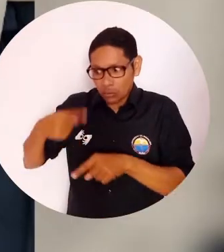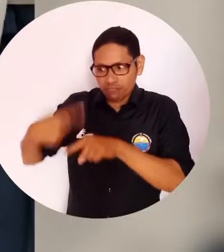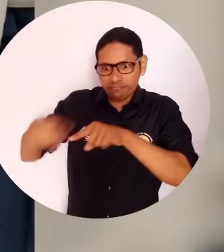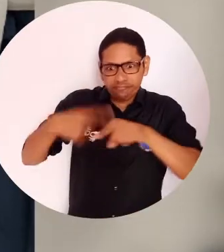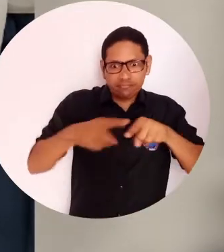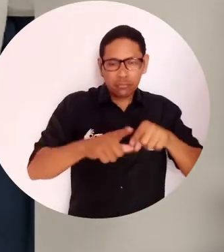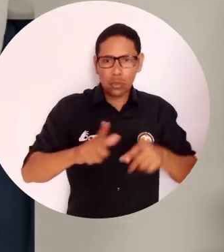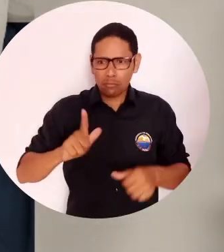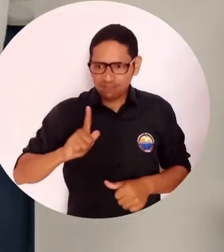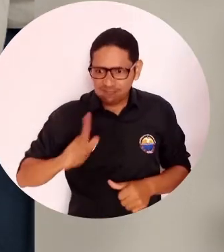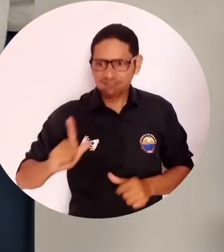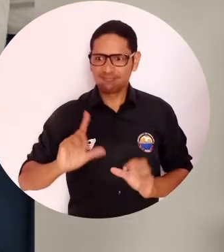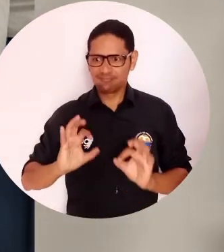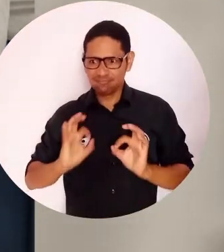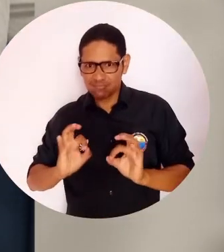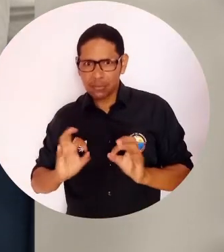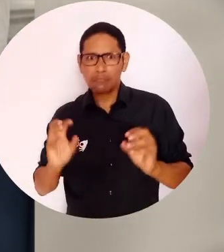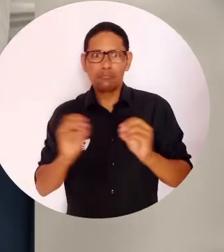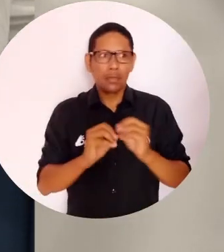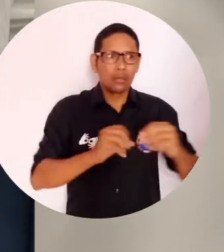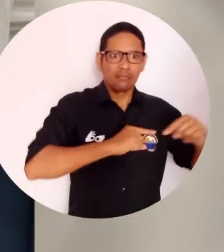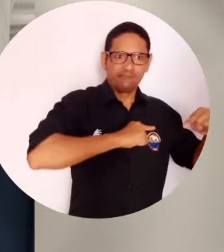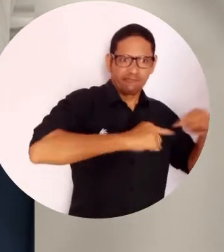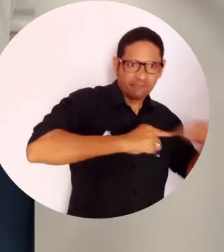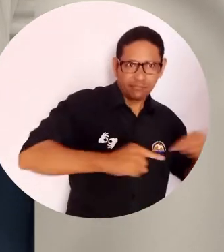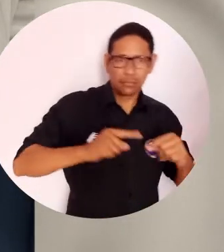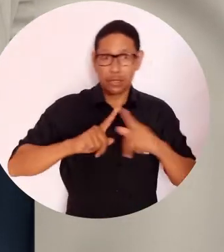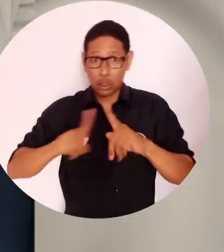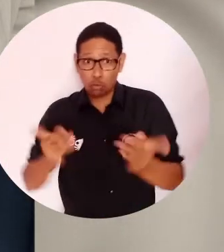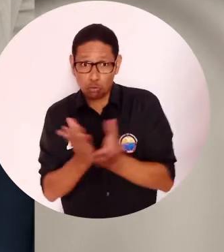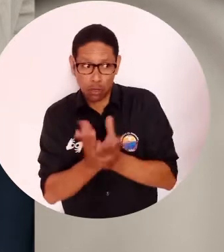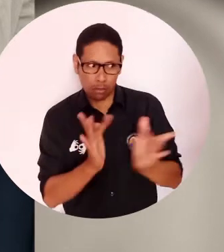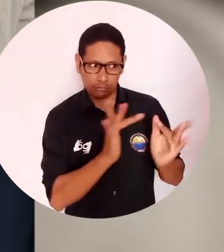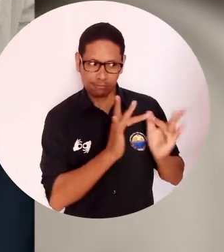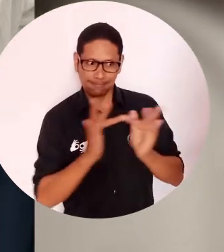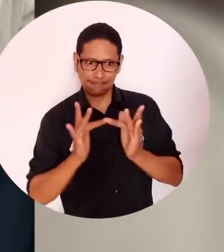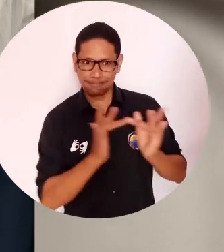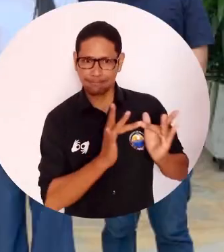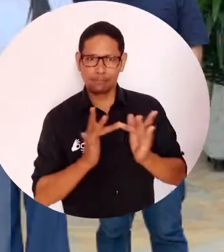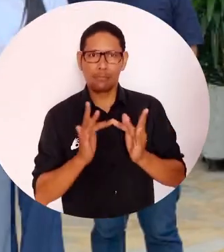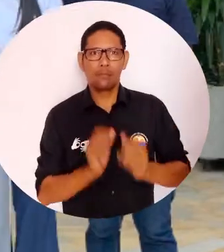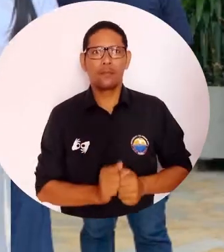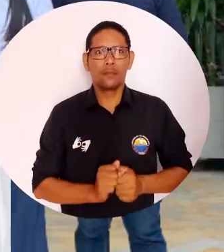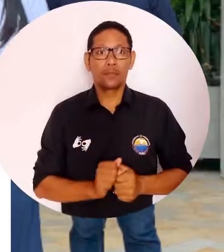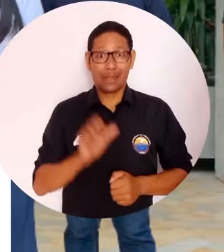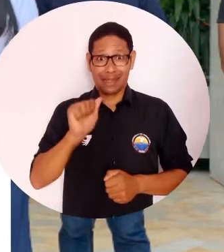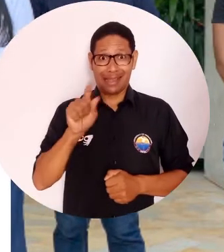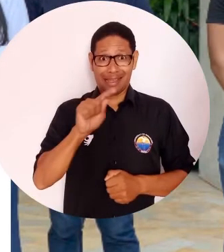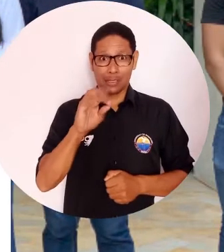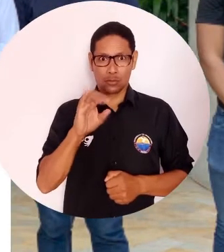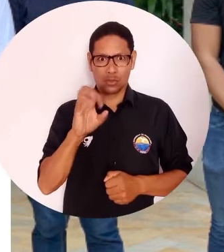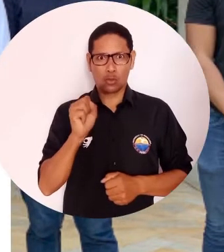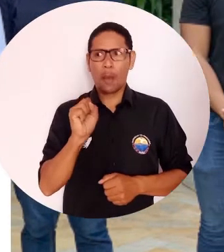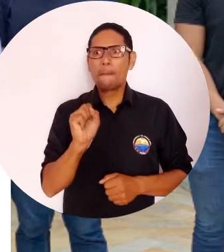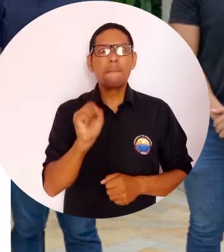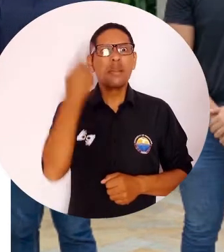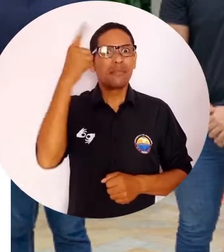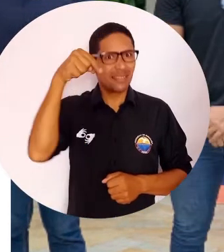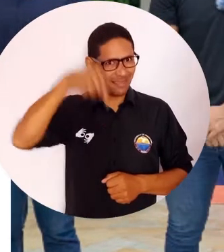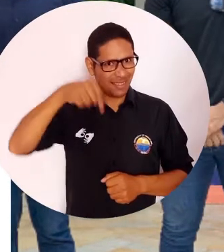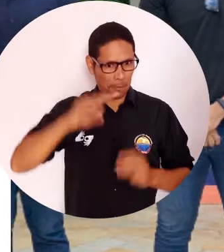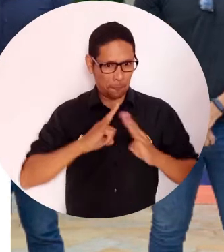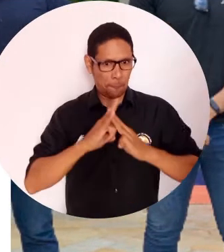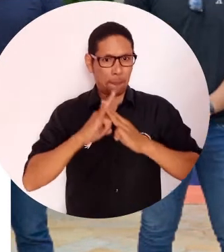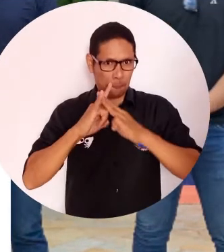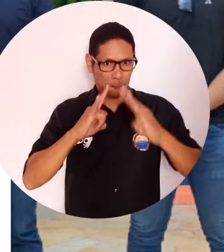resaltarse, conectarse o crear un puente entre la administración y los estudiantes. Asocedum es la primera asociación de este